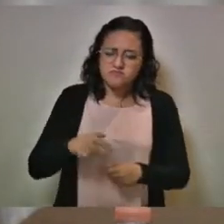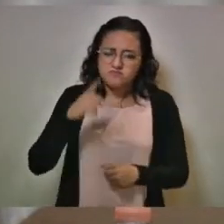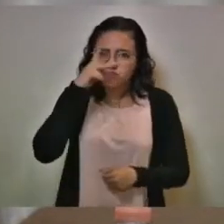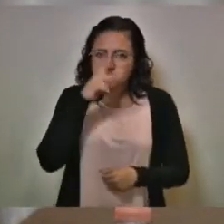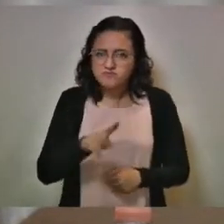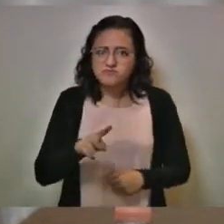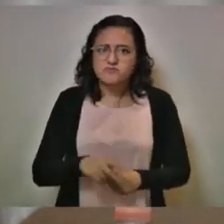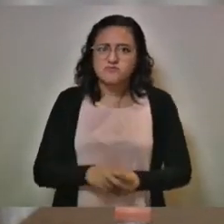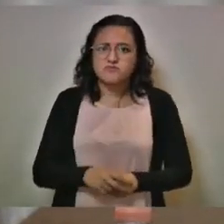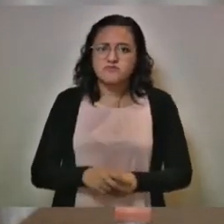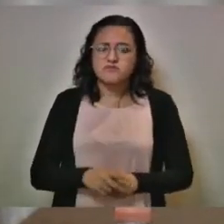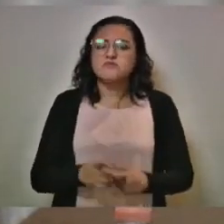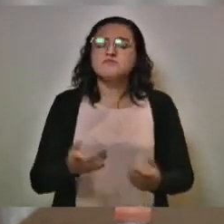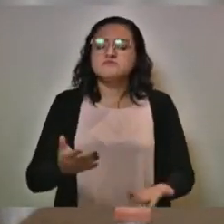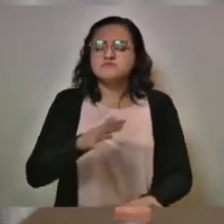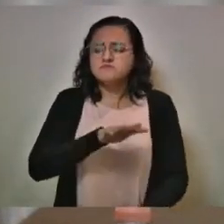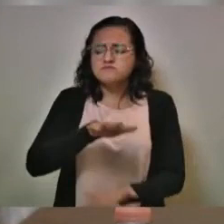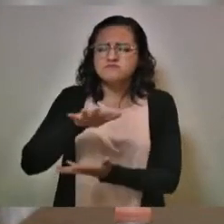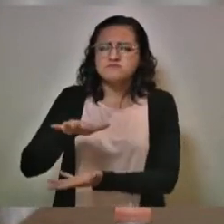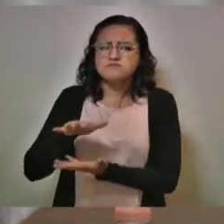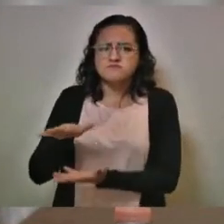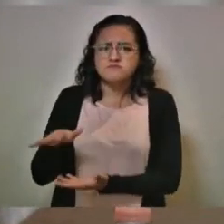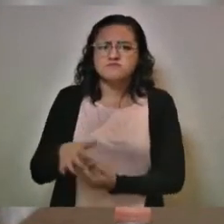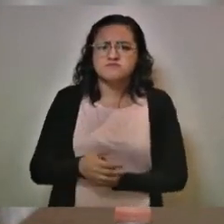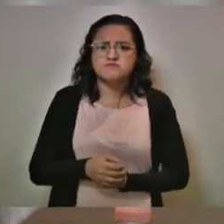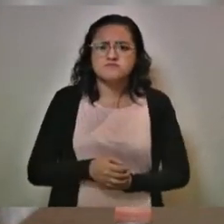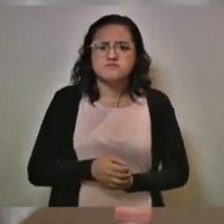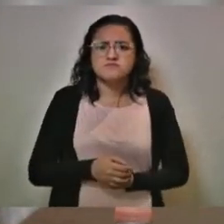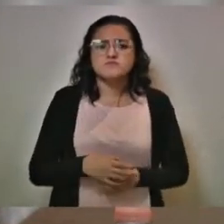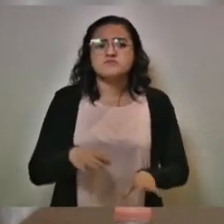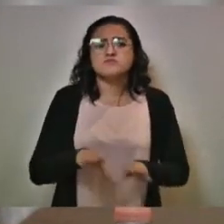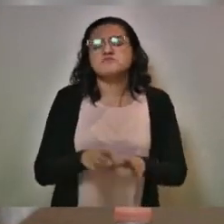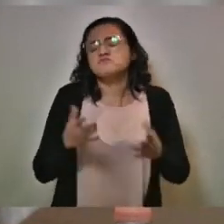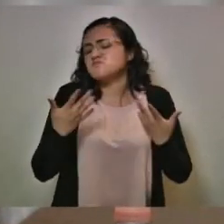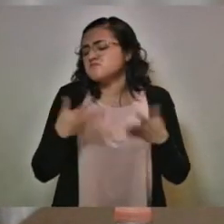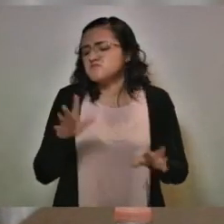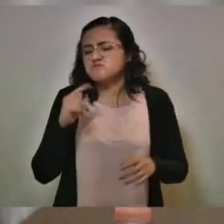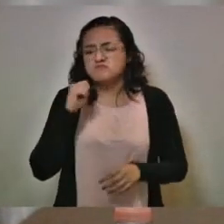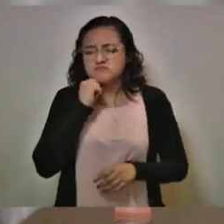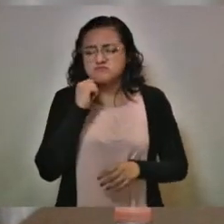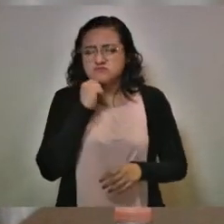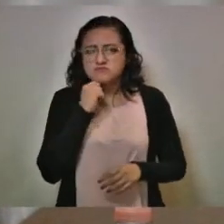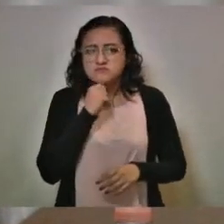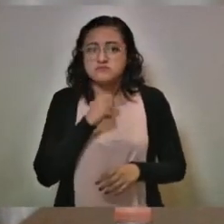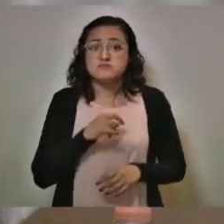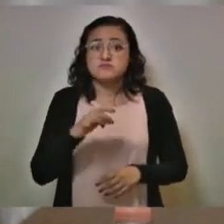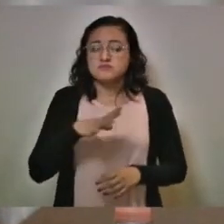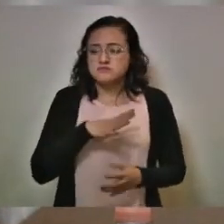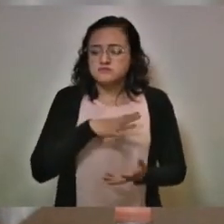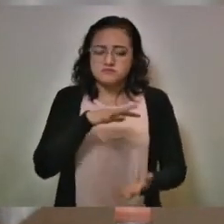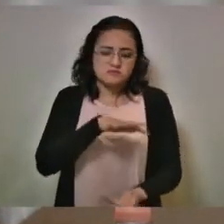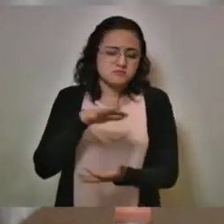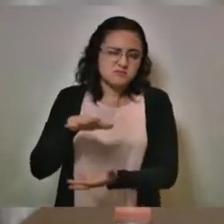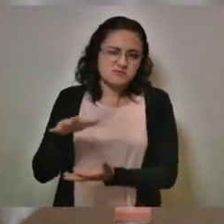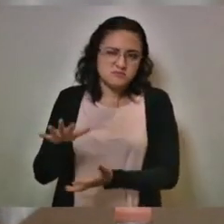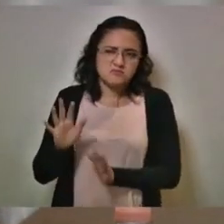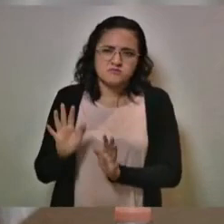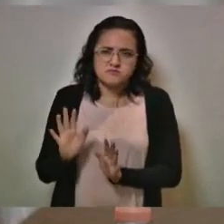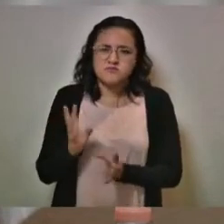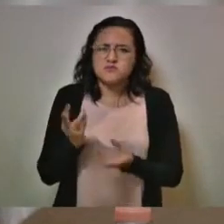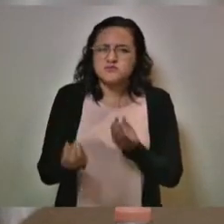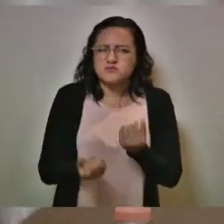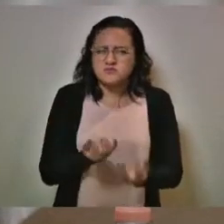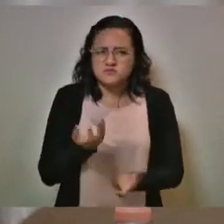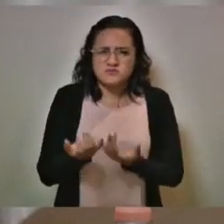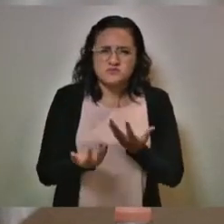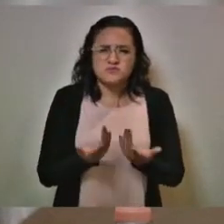México los restos como fuere, si están en cenizas, en cenizas, y